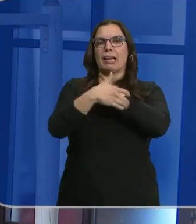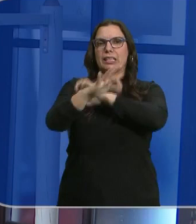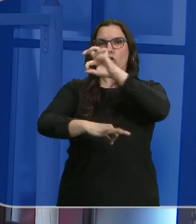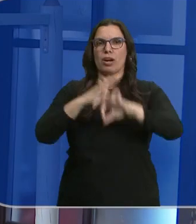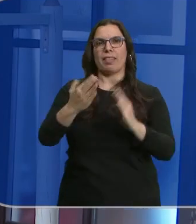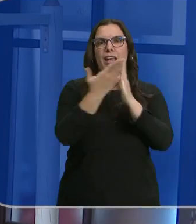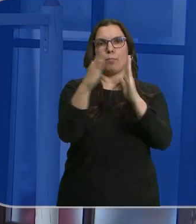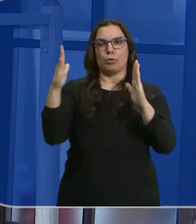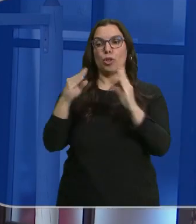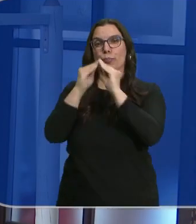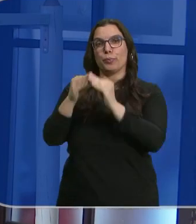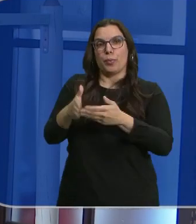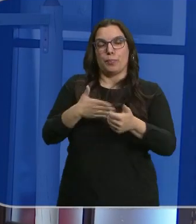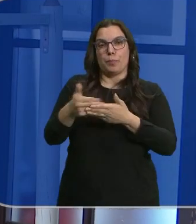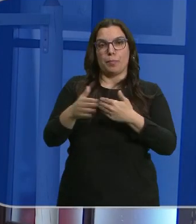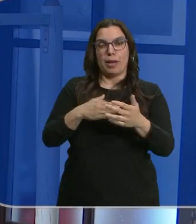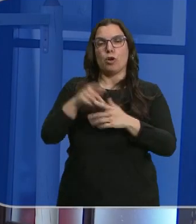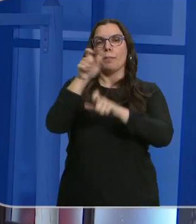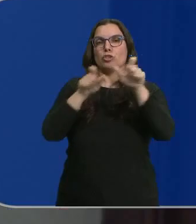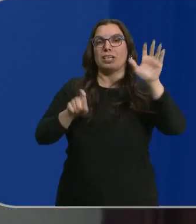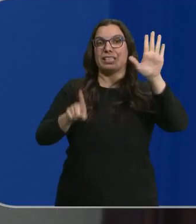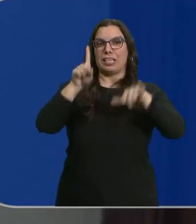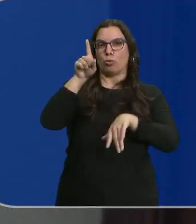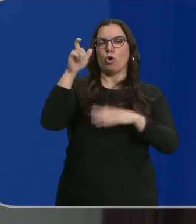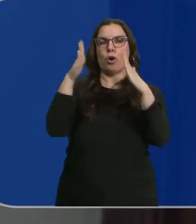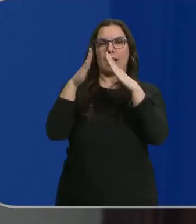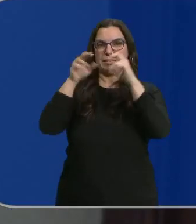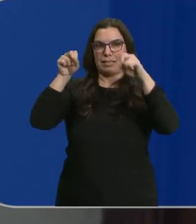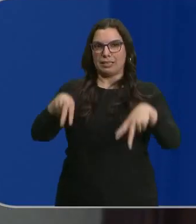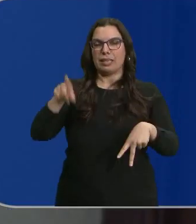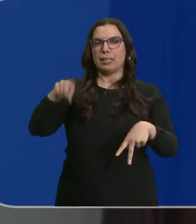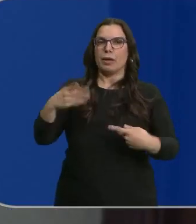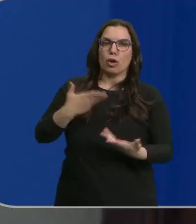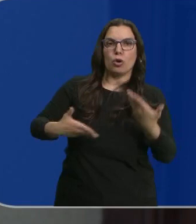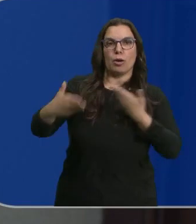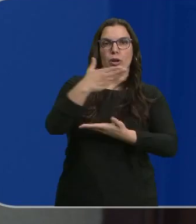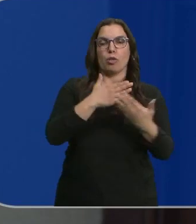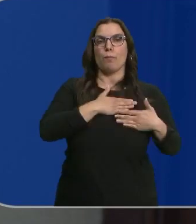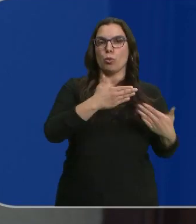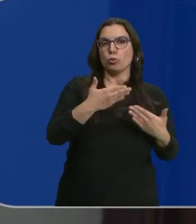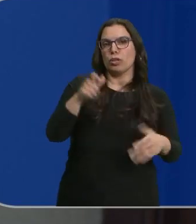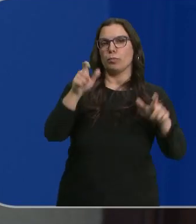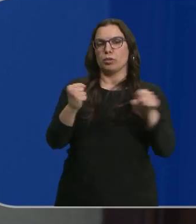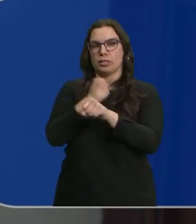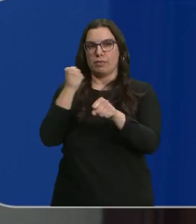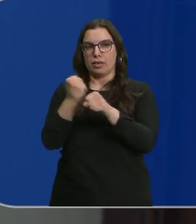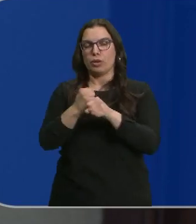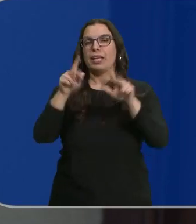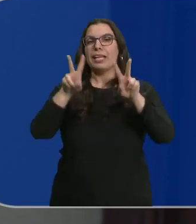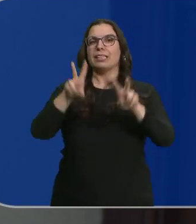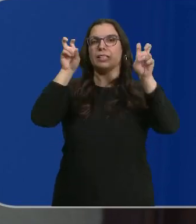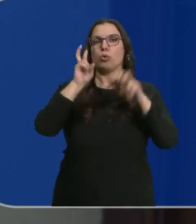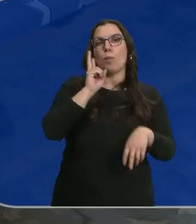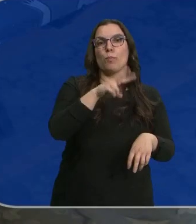con 26 piezas elaboradas por 61 transeúntes y con la colaboración de voluntarios y trabajadores. Bajo el título